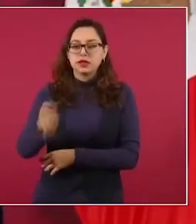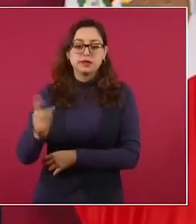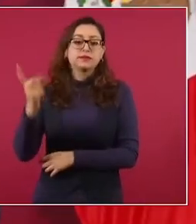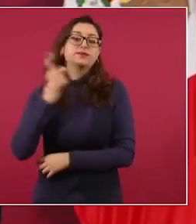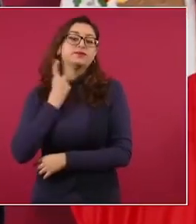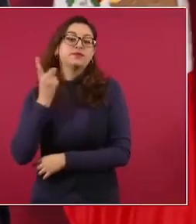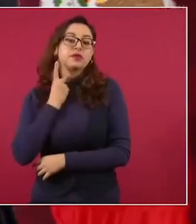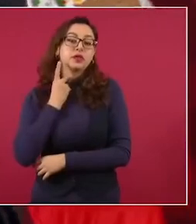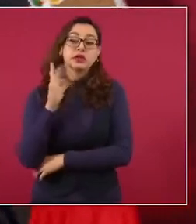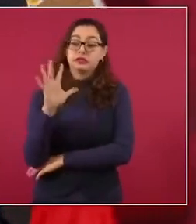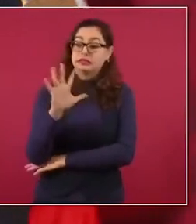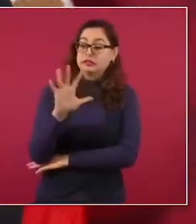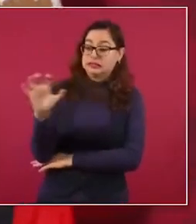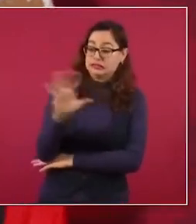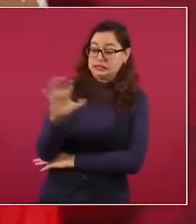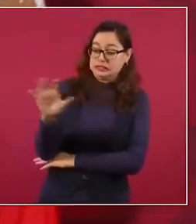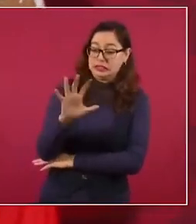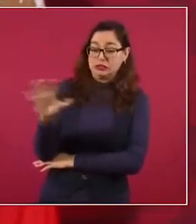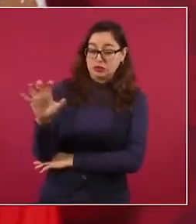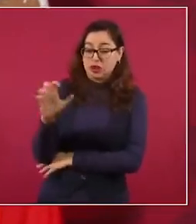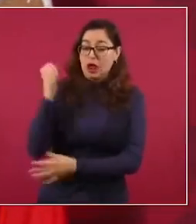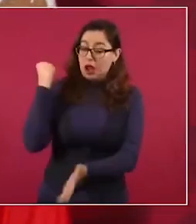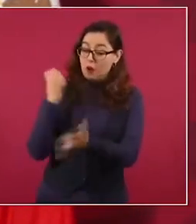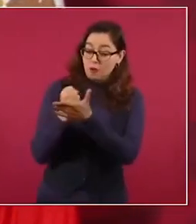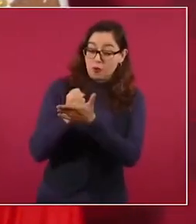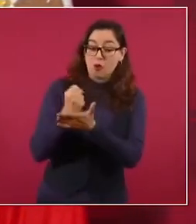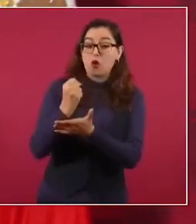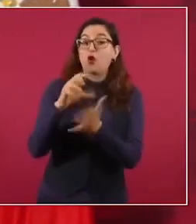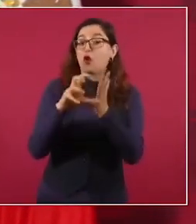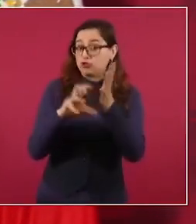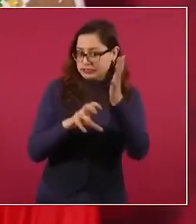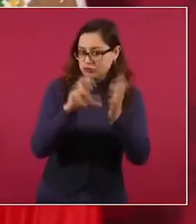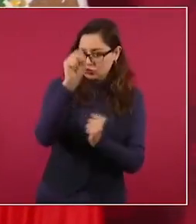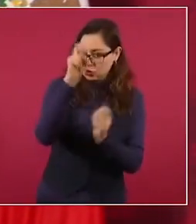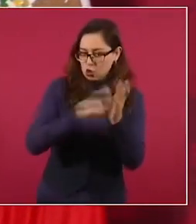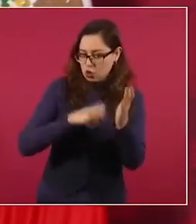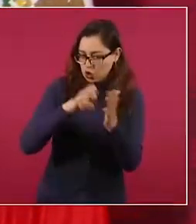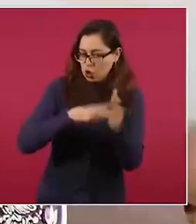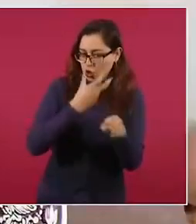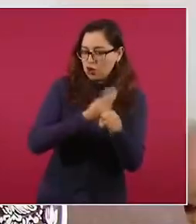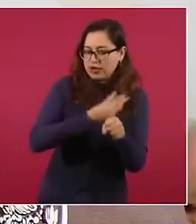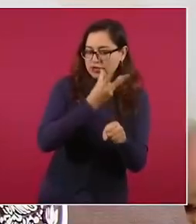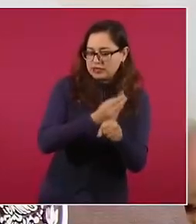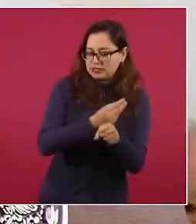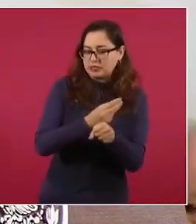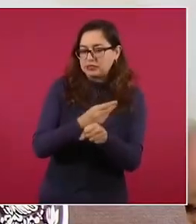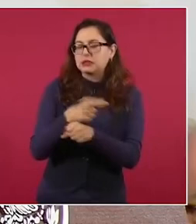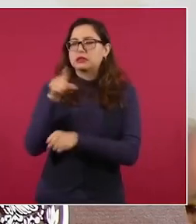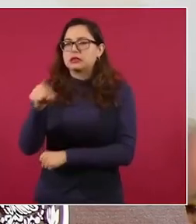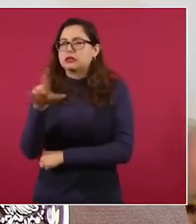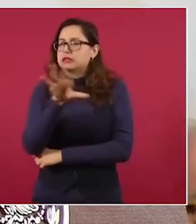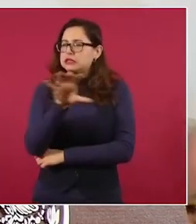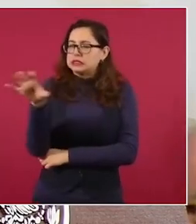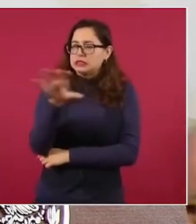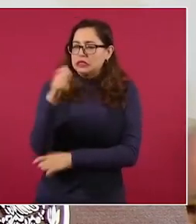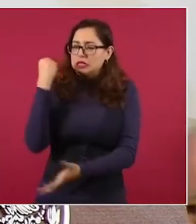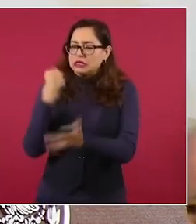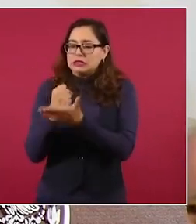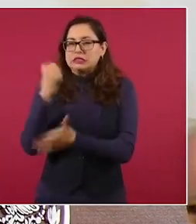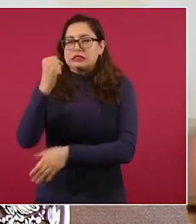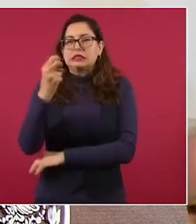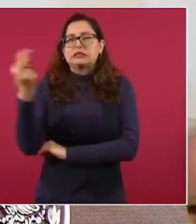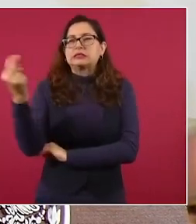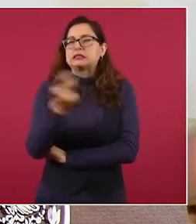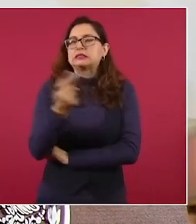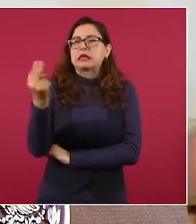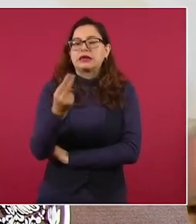para que se apruebe una reforma constitucional se necesitan 330.